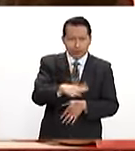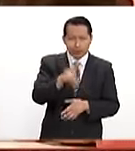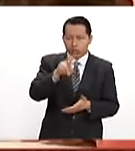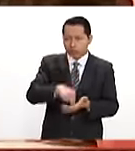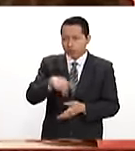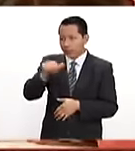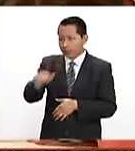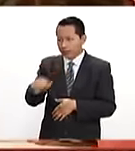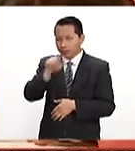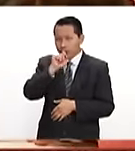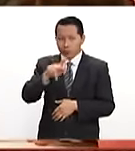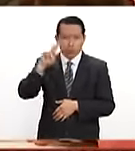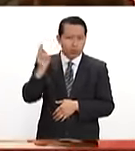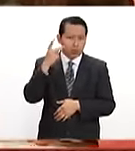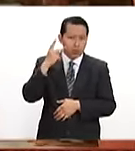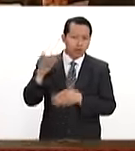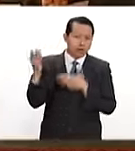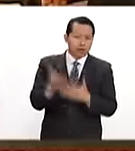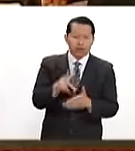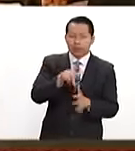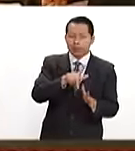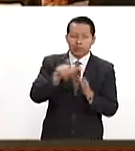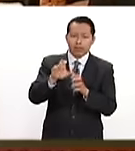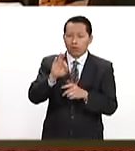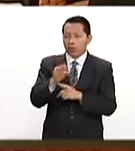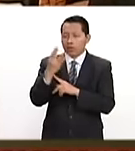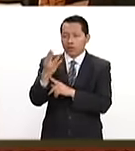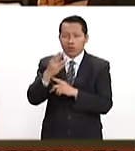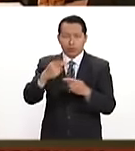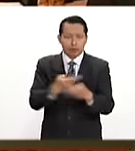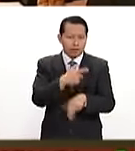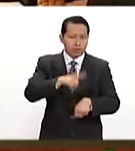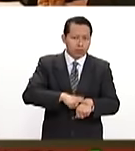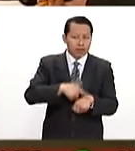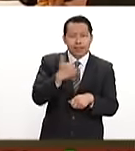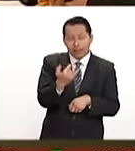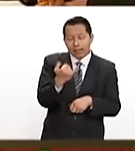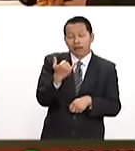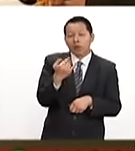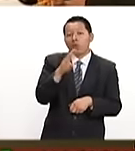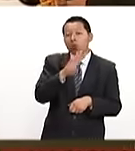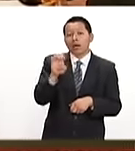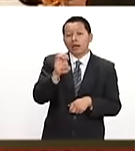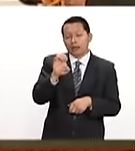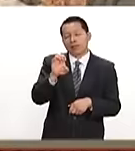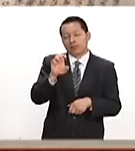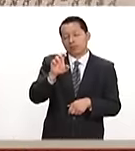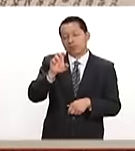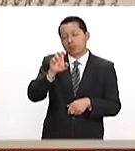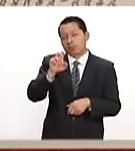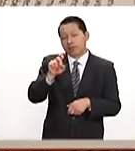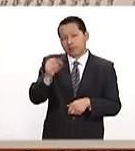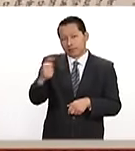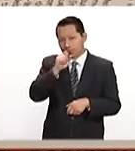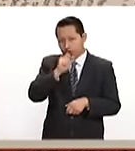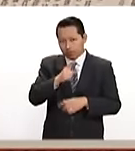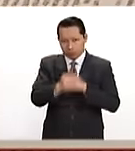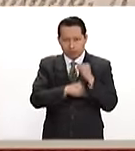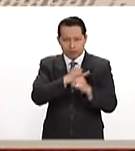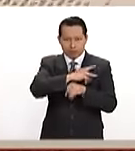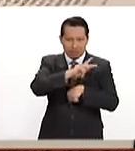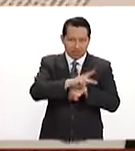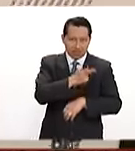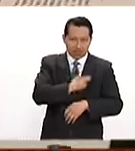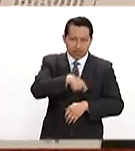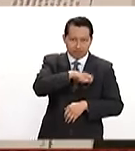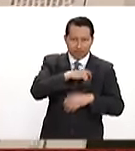2016 el Poli ha recibido a 744 estudiantes nacionales y 456 internacionales provenientes de países como